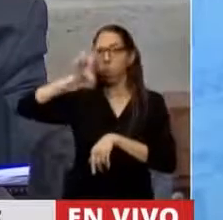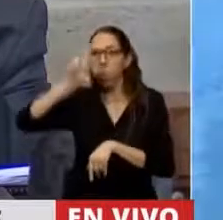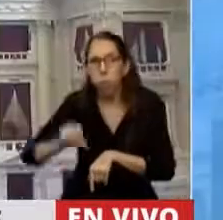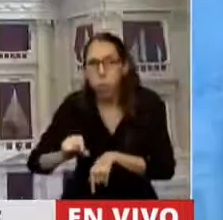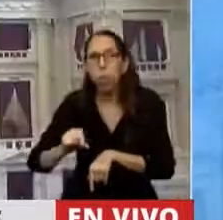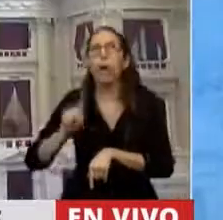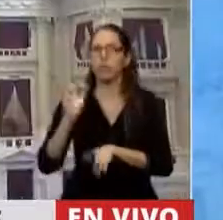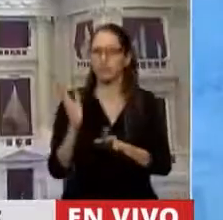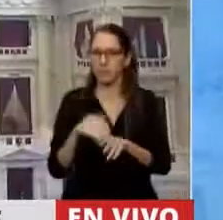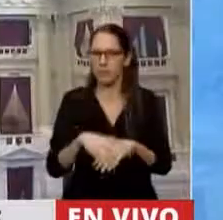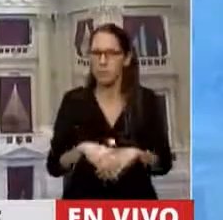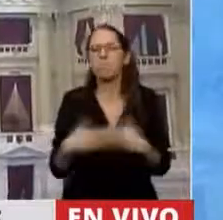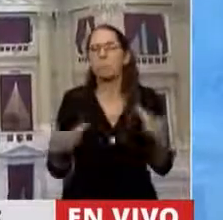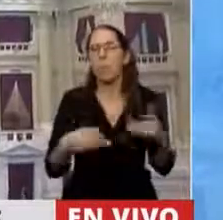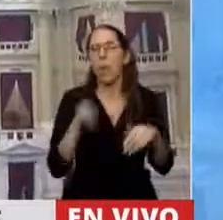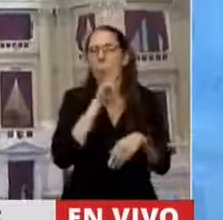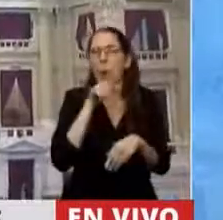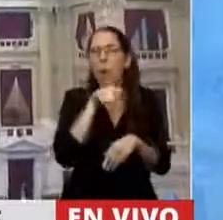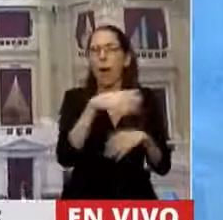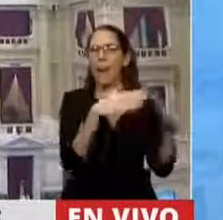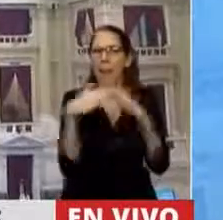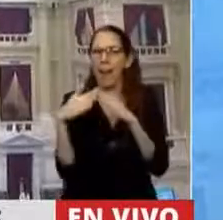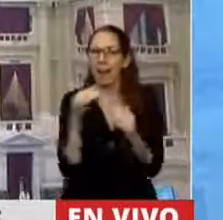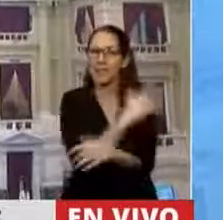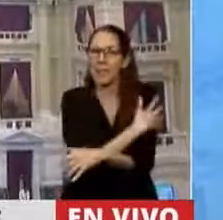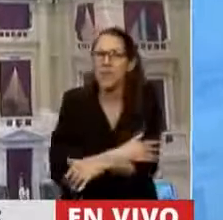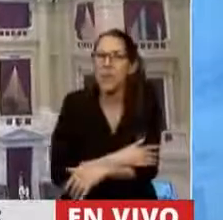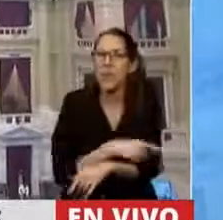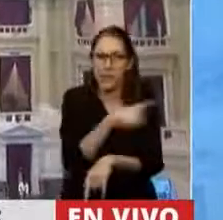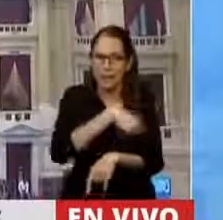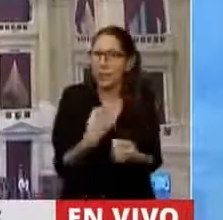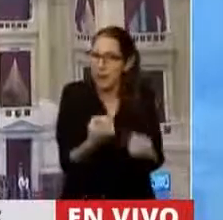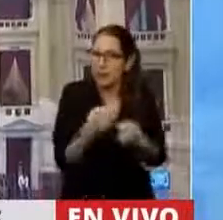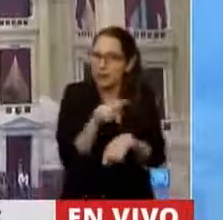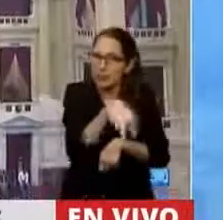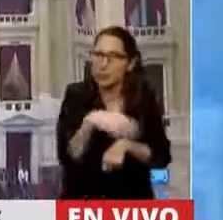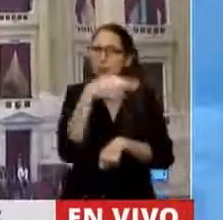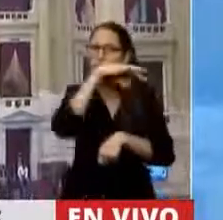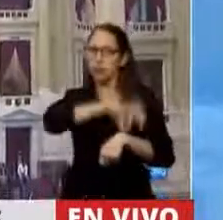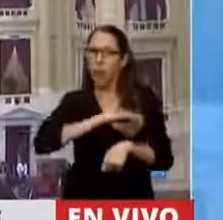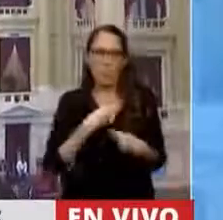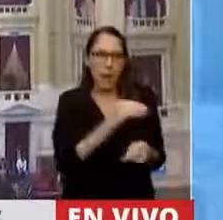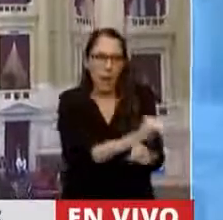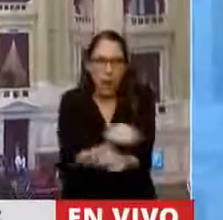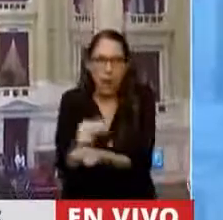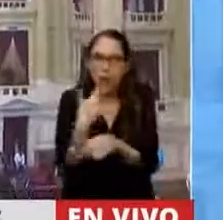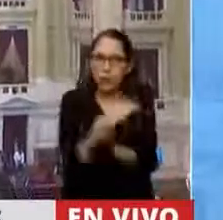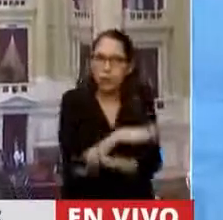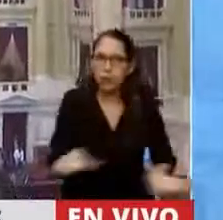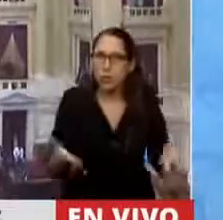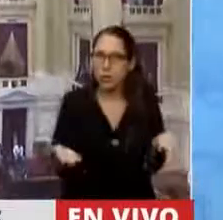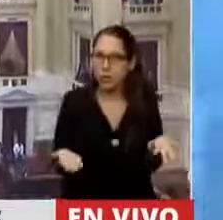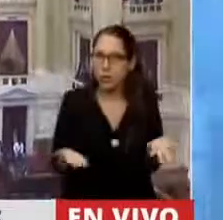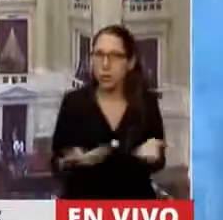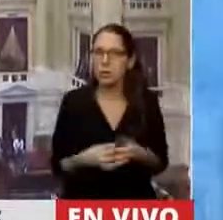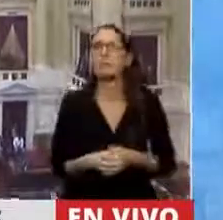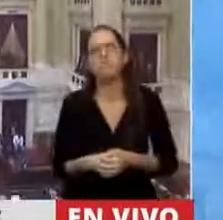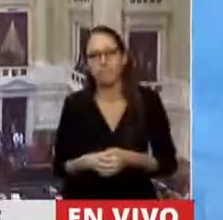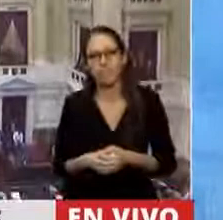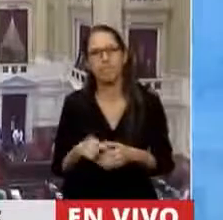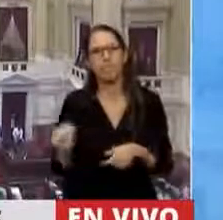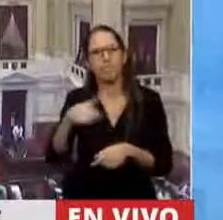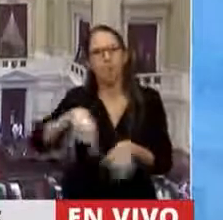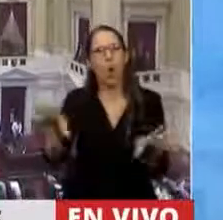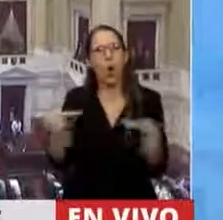Las mujeres de los hogares más humildes que necesitan esos ingresos para que sus hijos no se mueran de hambre. Los bloques